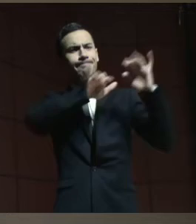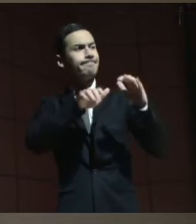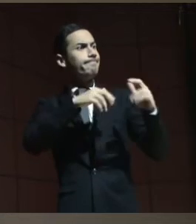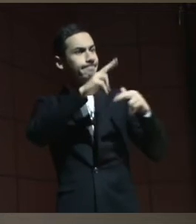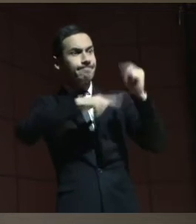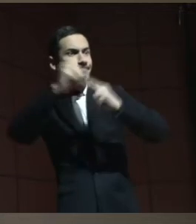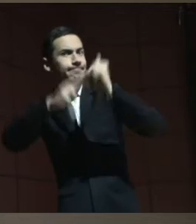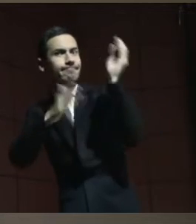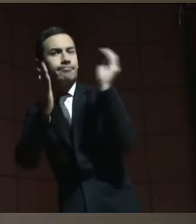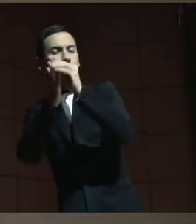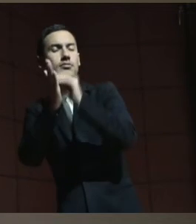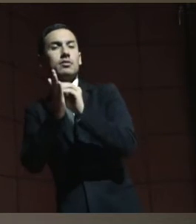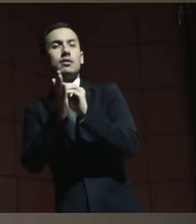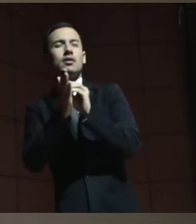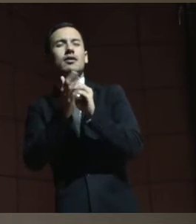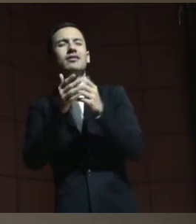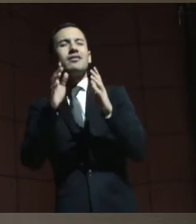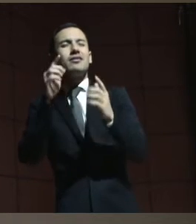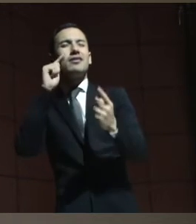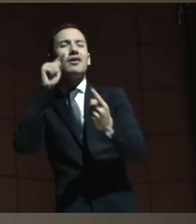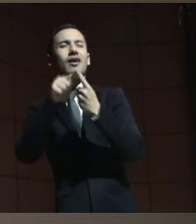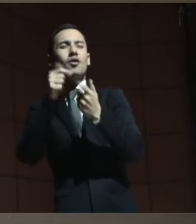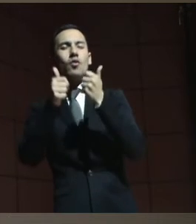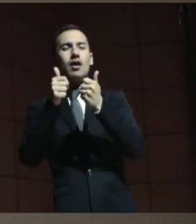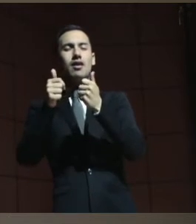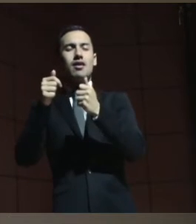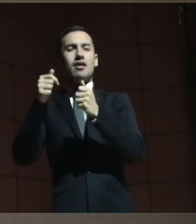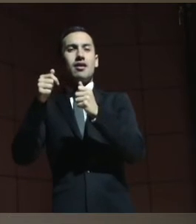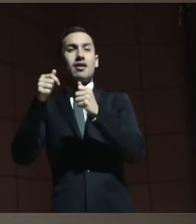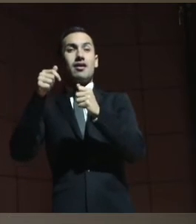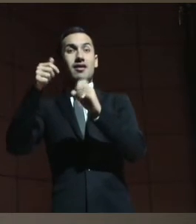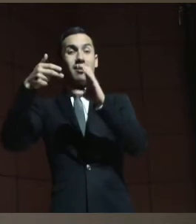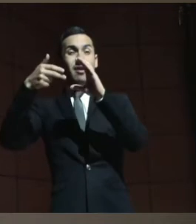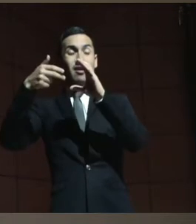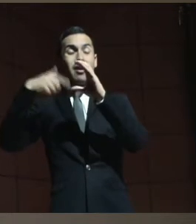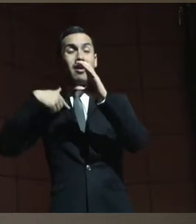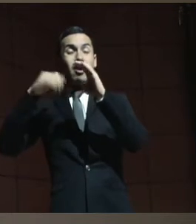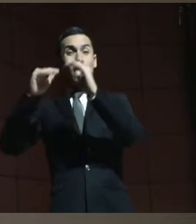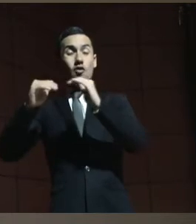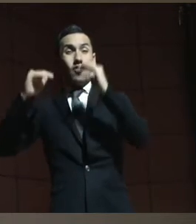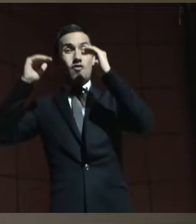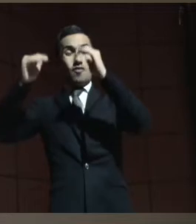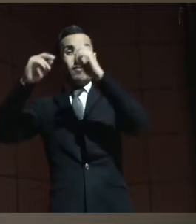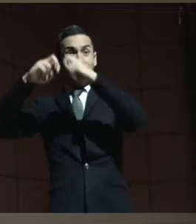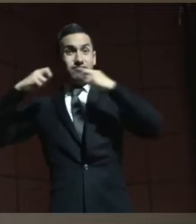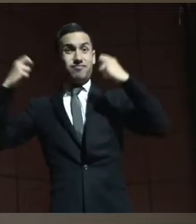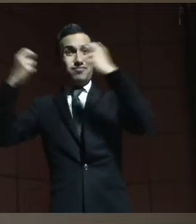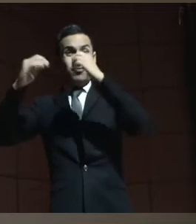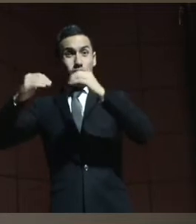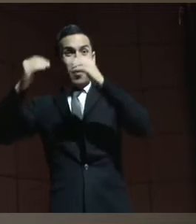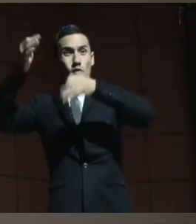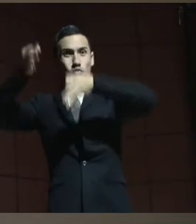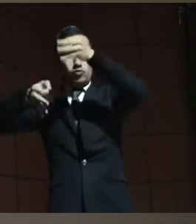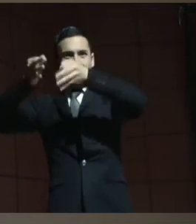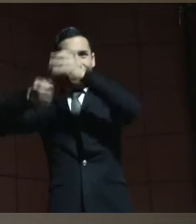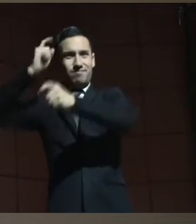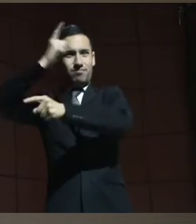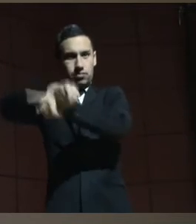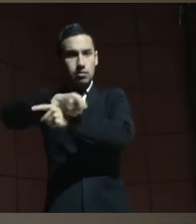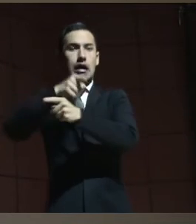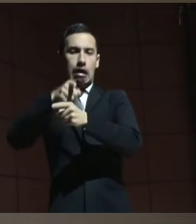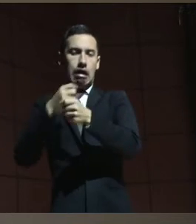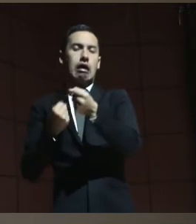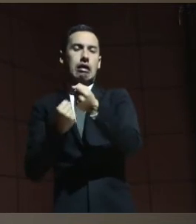tuvo su asiento en fallos de la Corte Suprema de Justicia de la Nación. Digo para ver que si esto